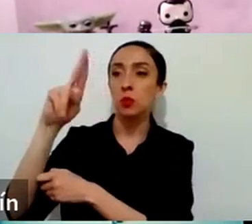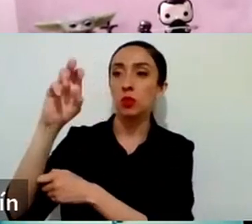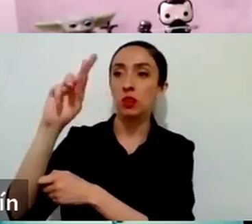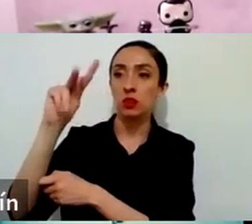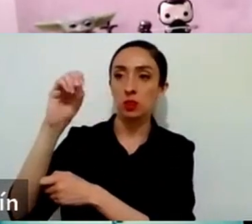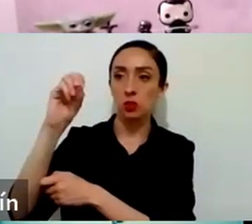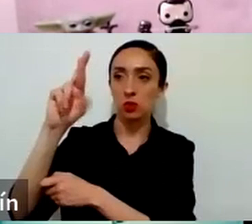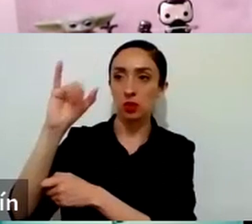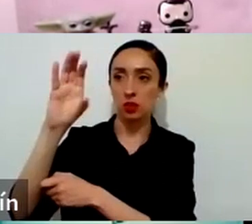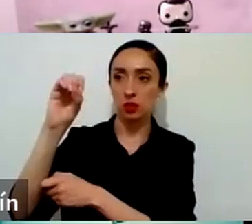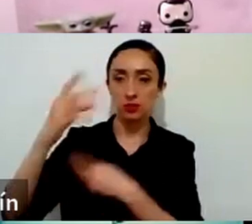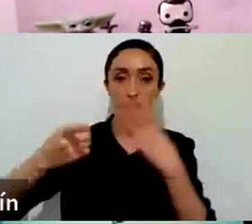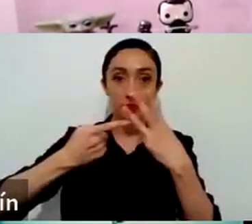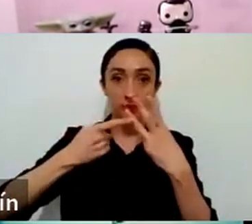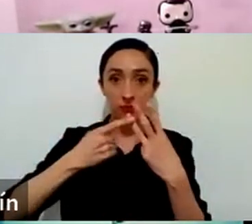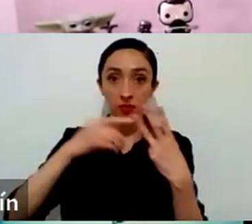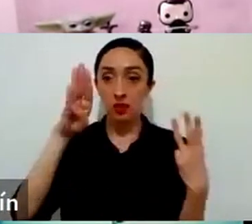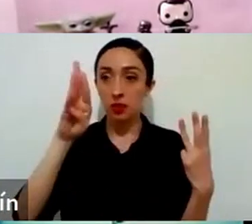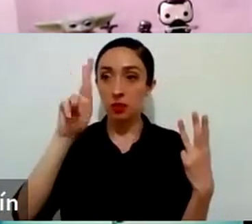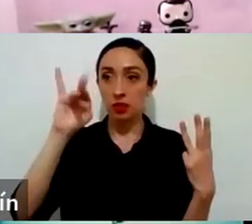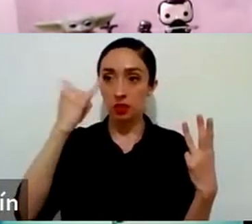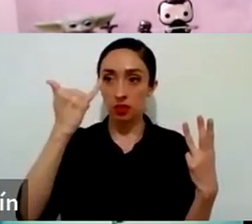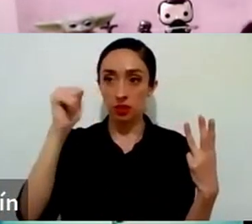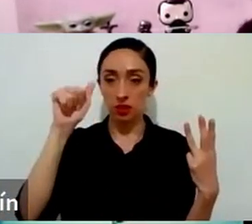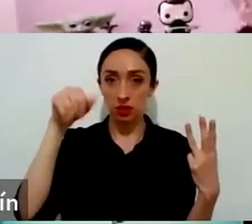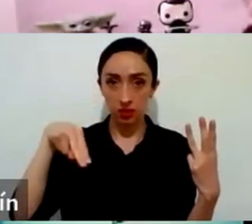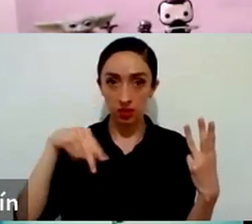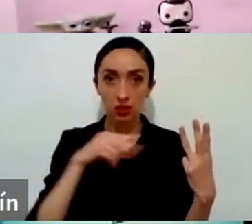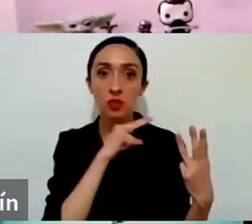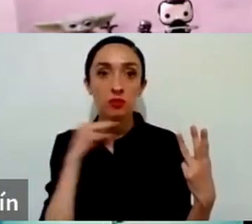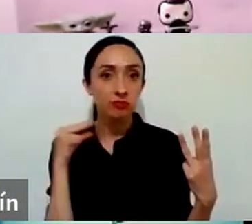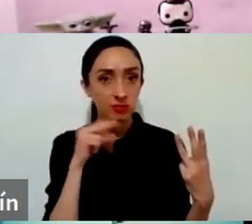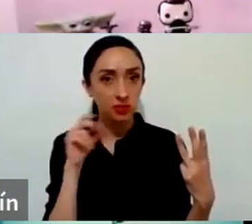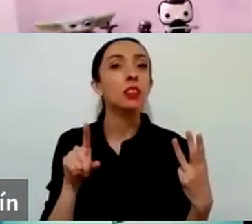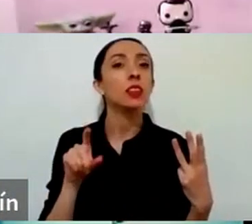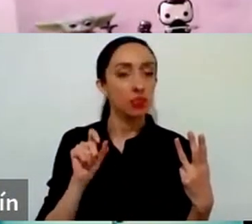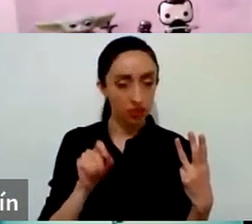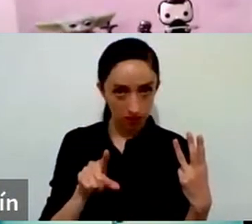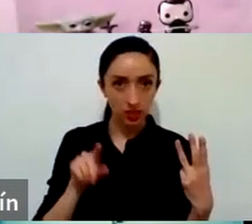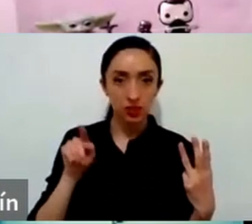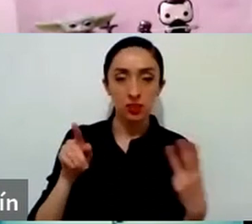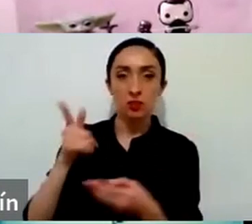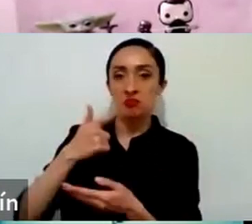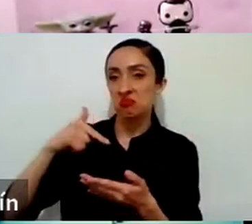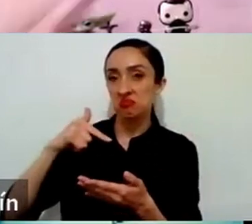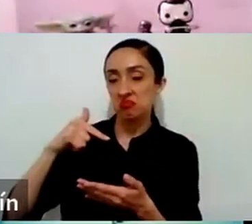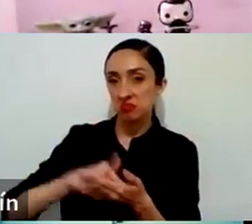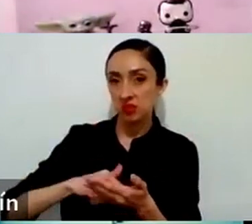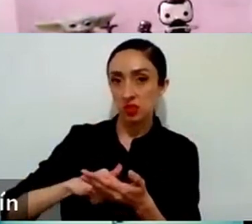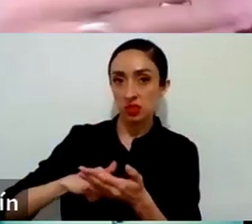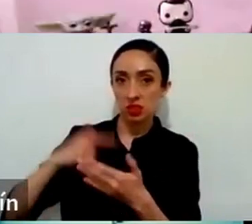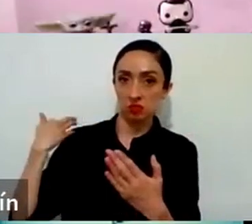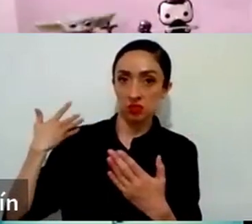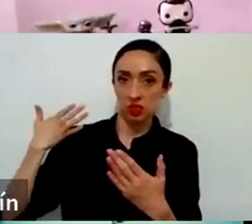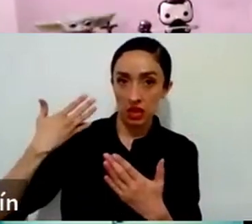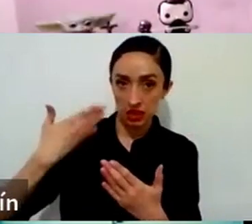Torres, que también es jesuita unos años antes de Orlando. Y él está ahora tomando